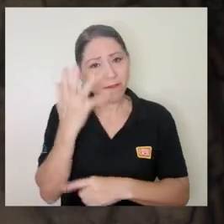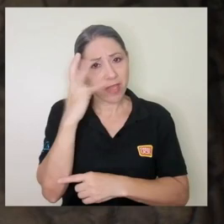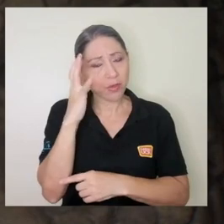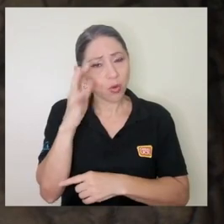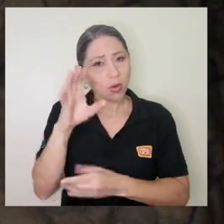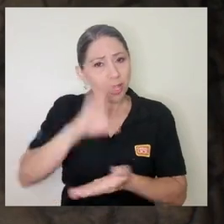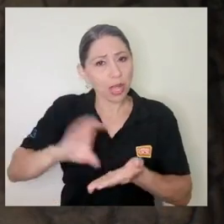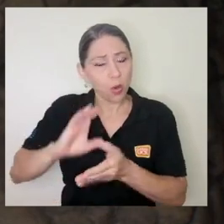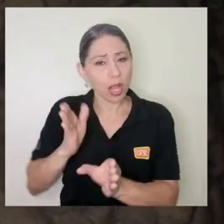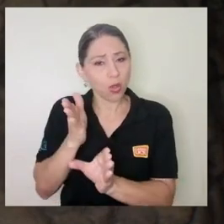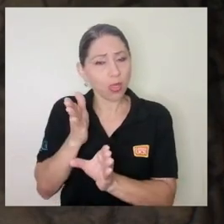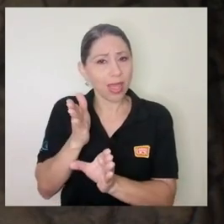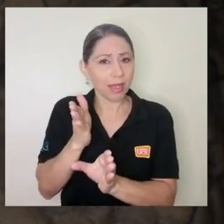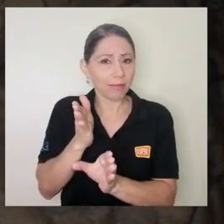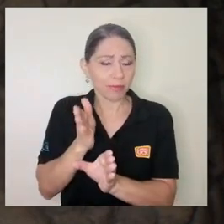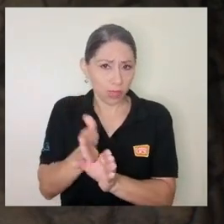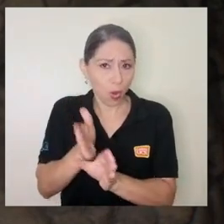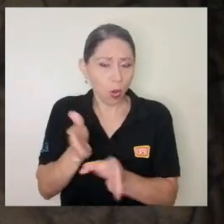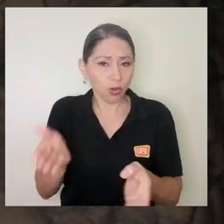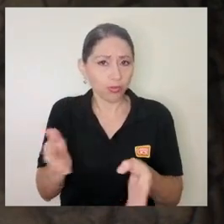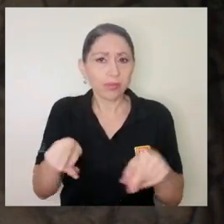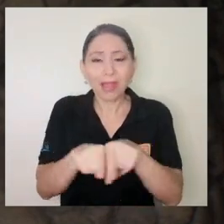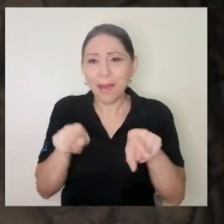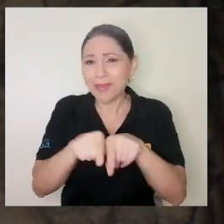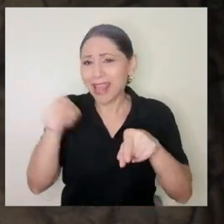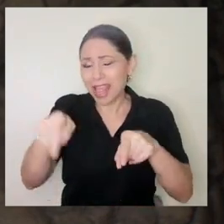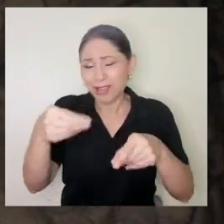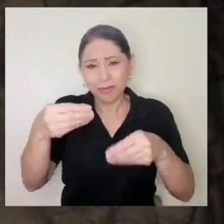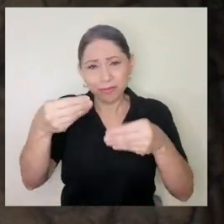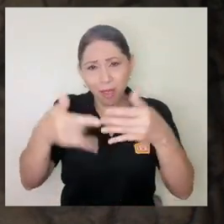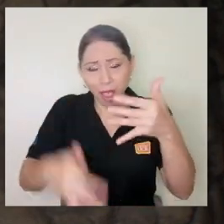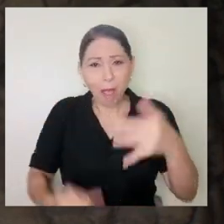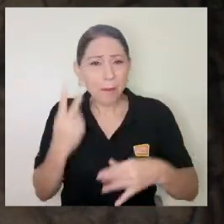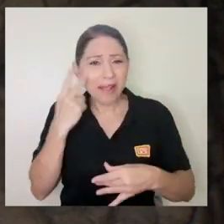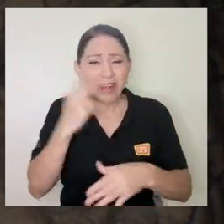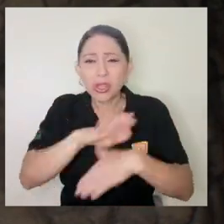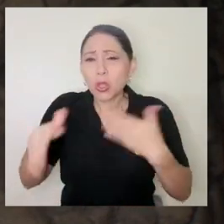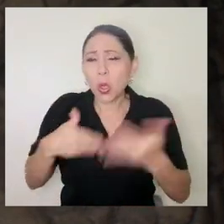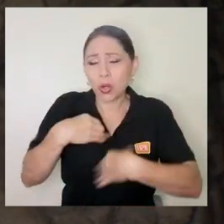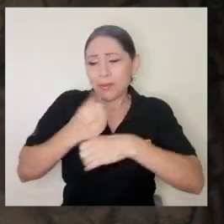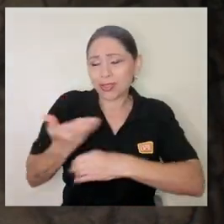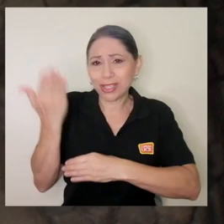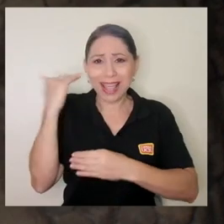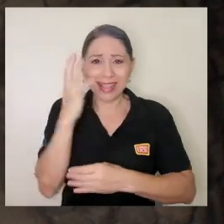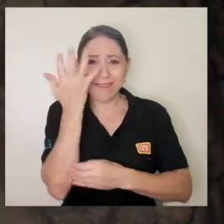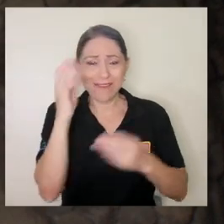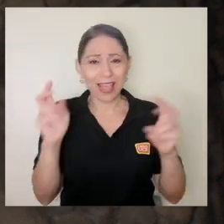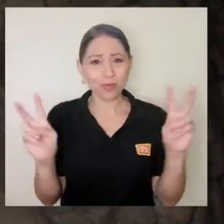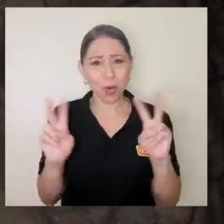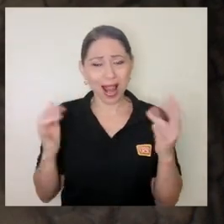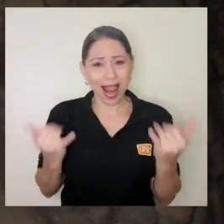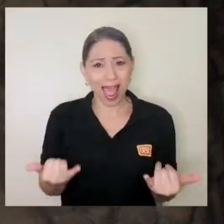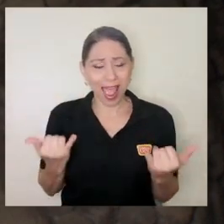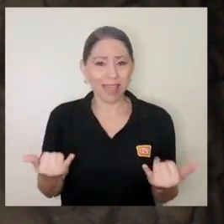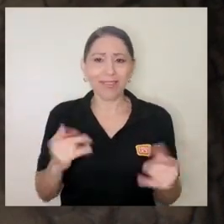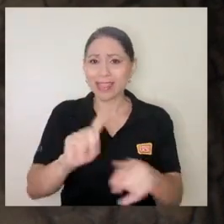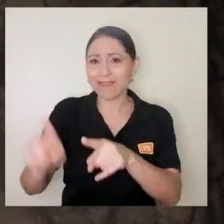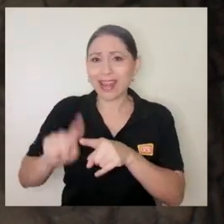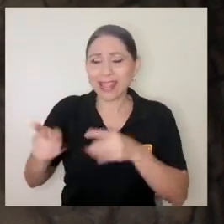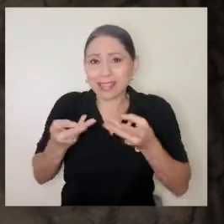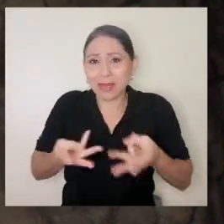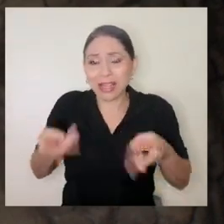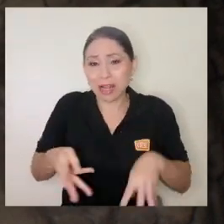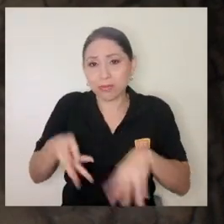página Facebook del colegio igualmente ahí van a encontrar también todos los Facebook Live que hemos hecho van a encontrar los materiales que hemos compartido